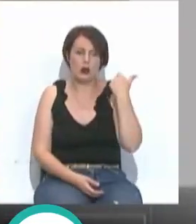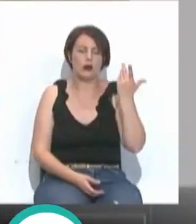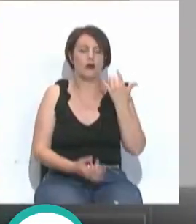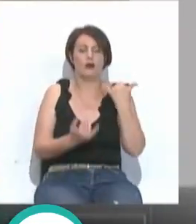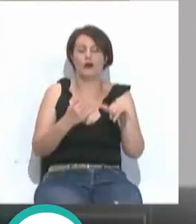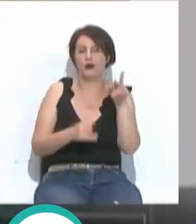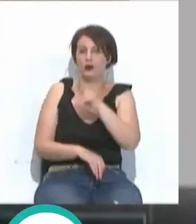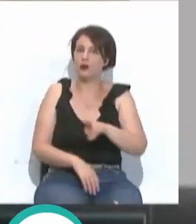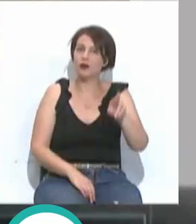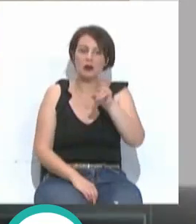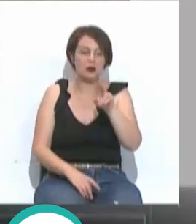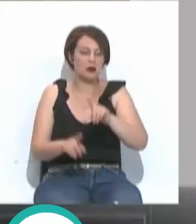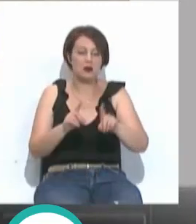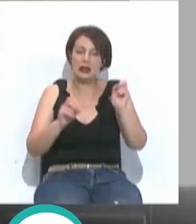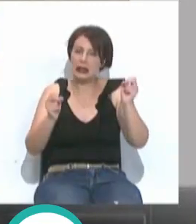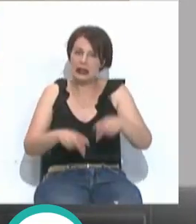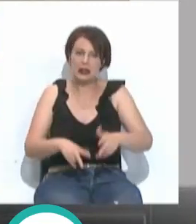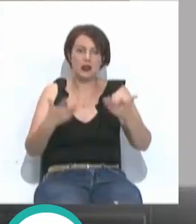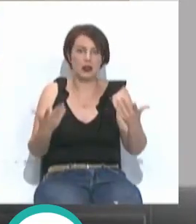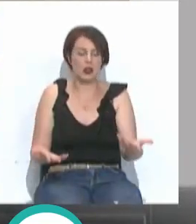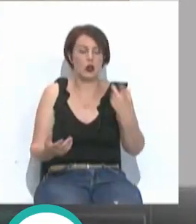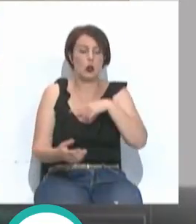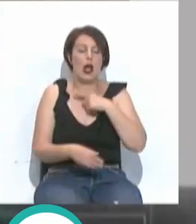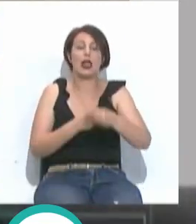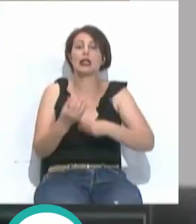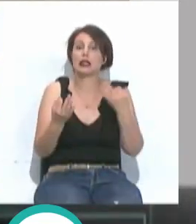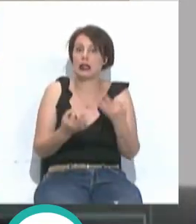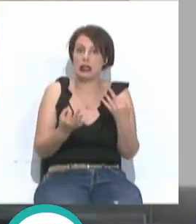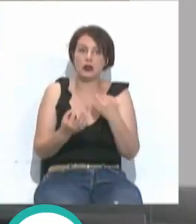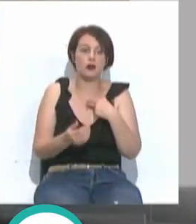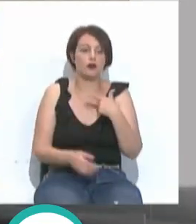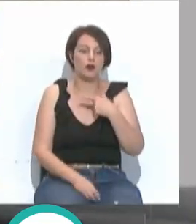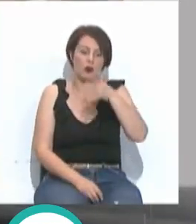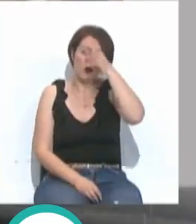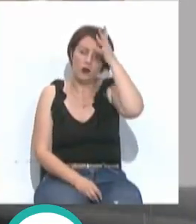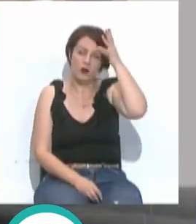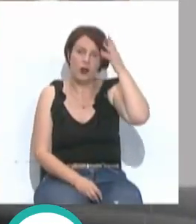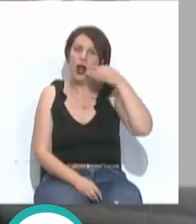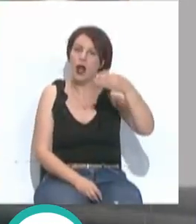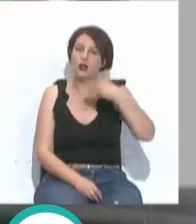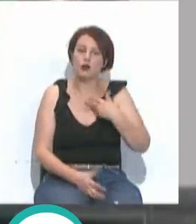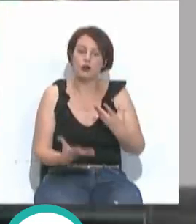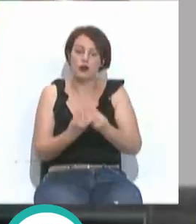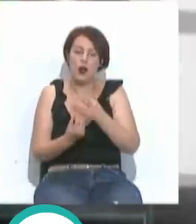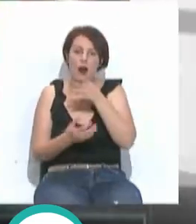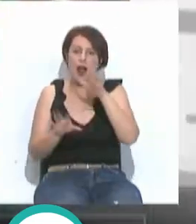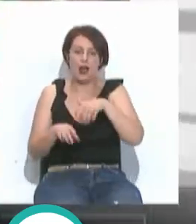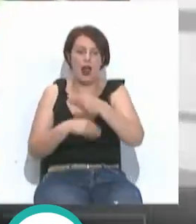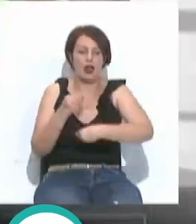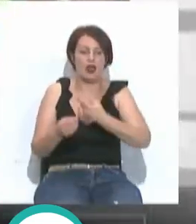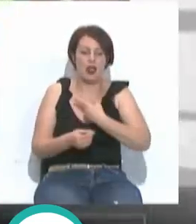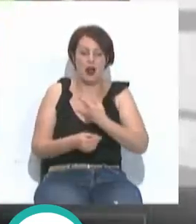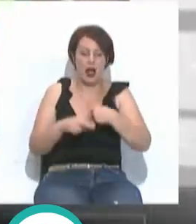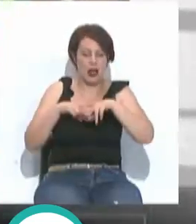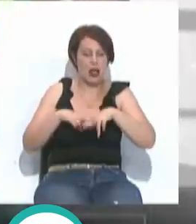recuperado sin ningún tipo de problema. Lo que sí vamos a hacer es durante todo este verano de la mano de Aguascadis hacer nuestros